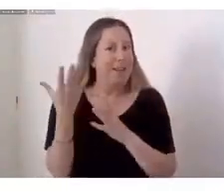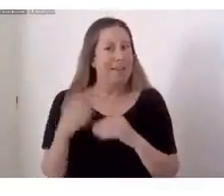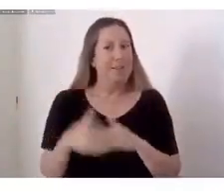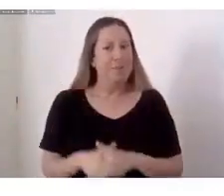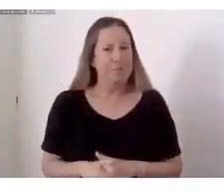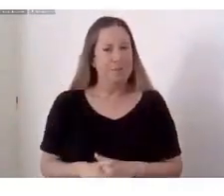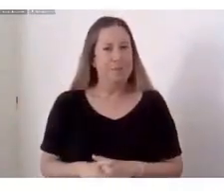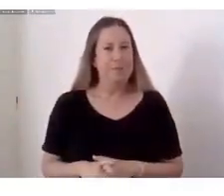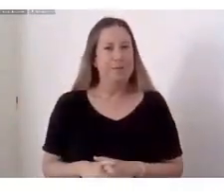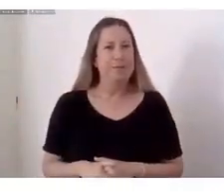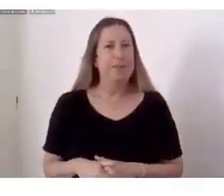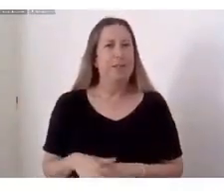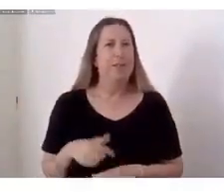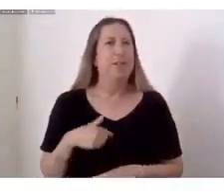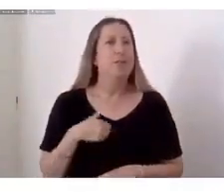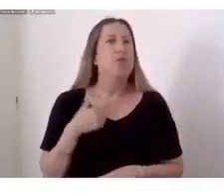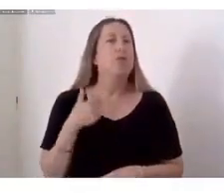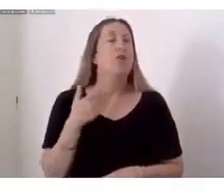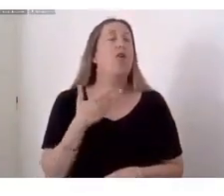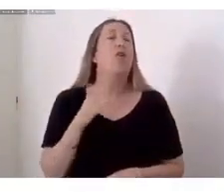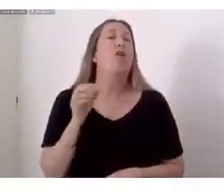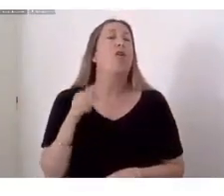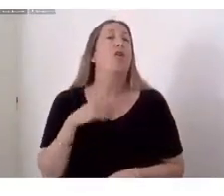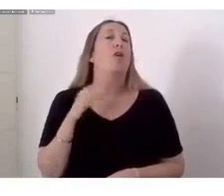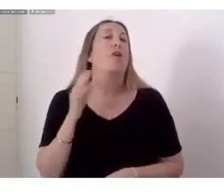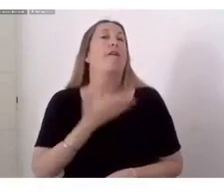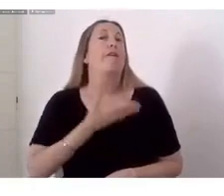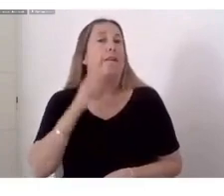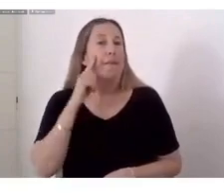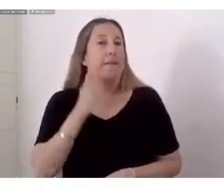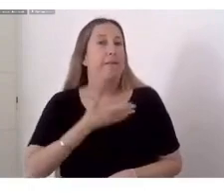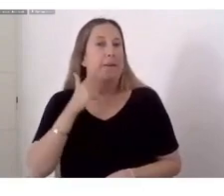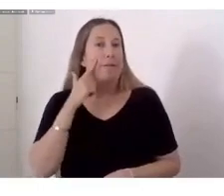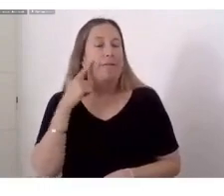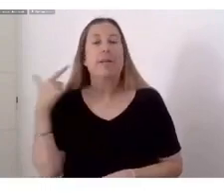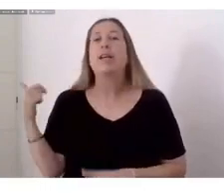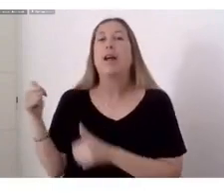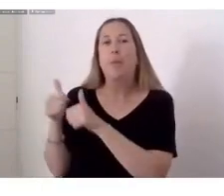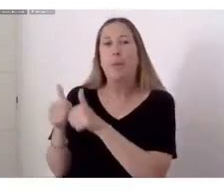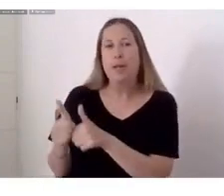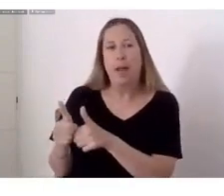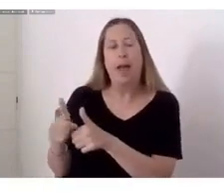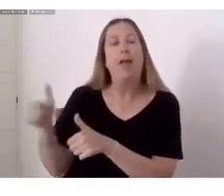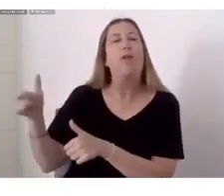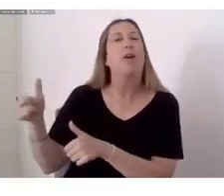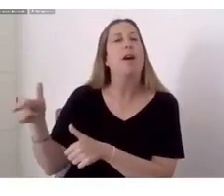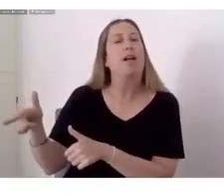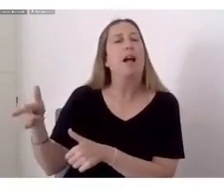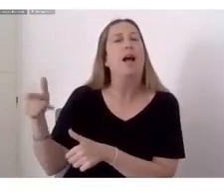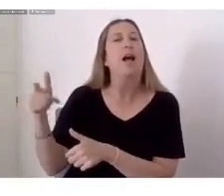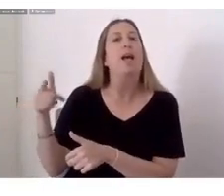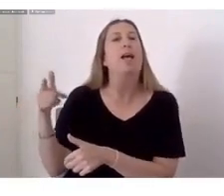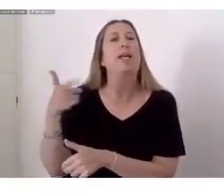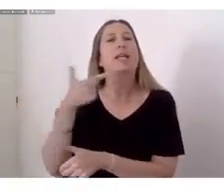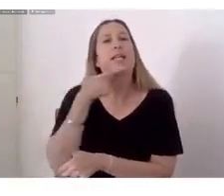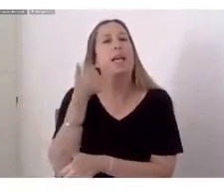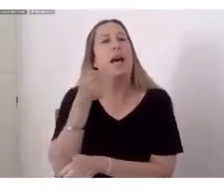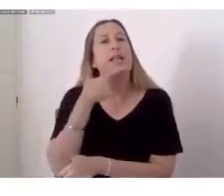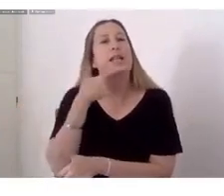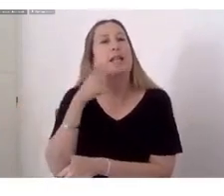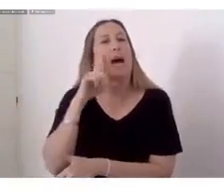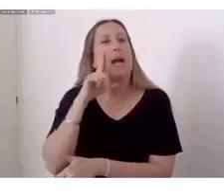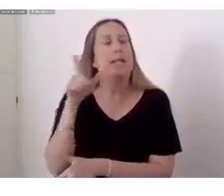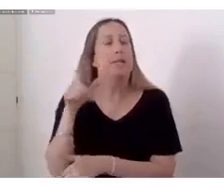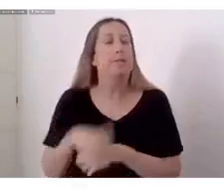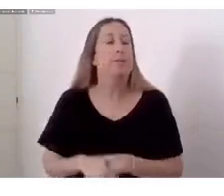Yo soy La Fifi Acompañada por el maestro Sebastián Zasali Y venimos hoy a arruinarles la mañana